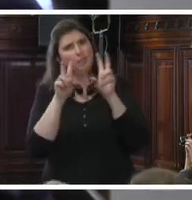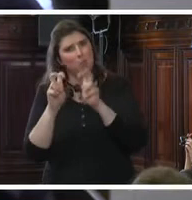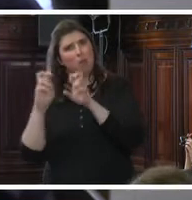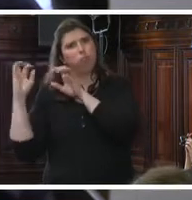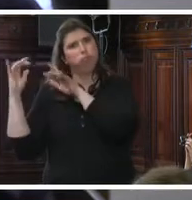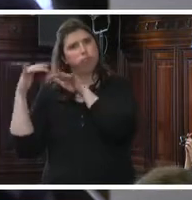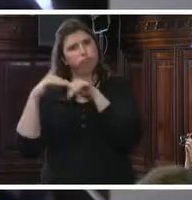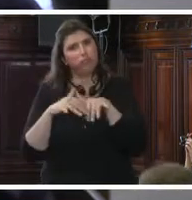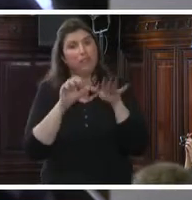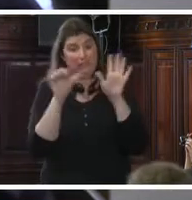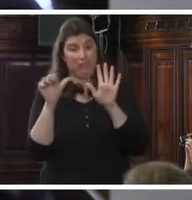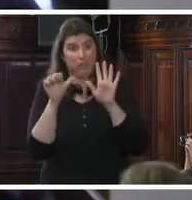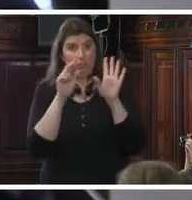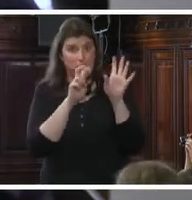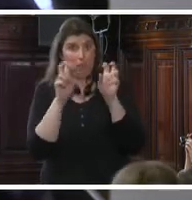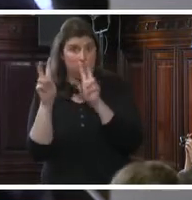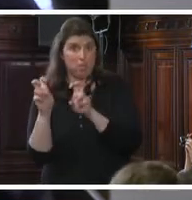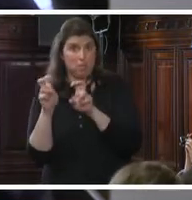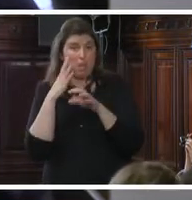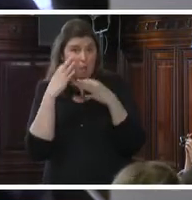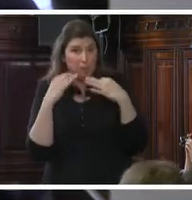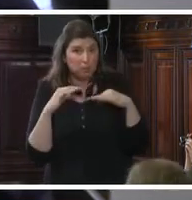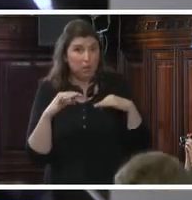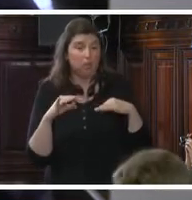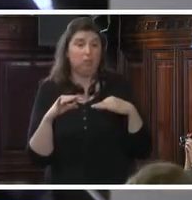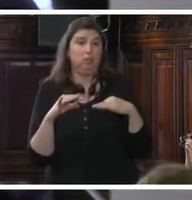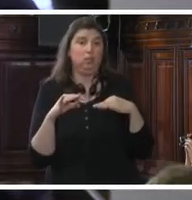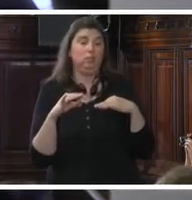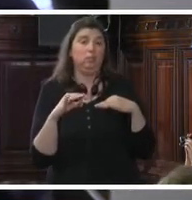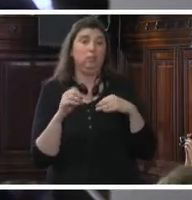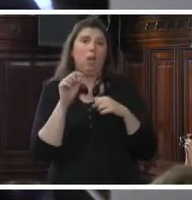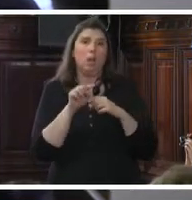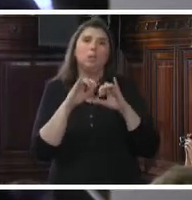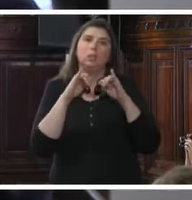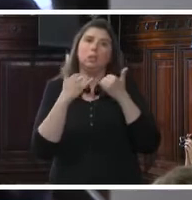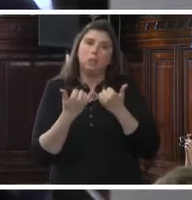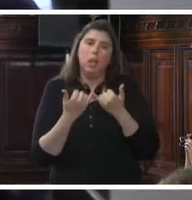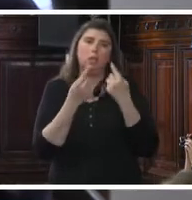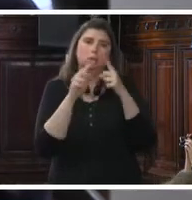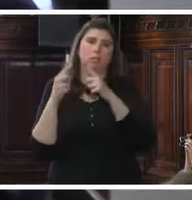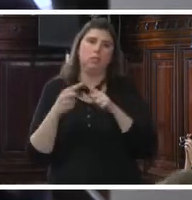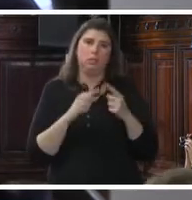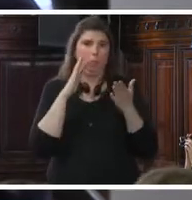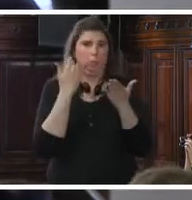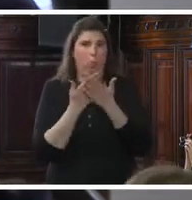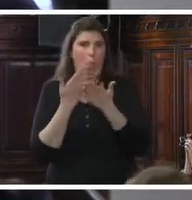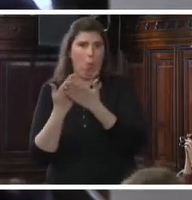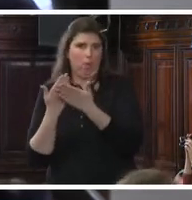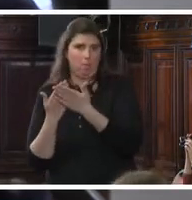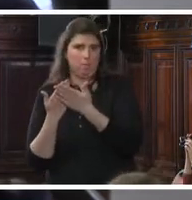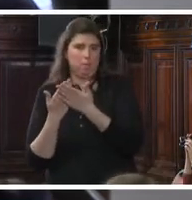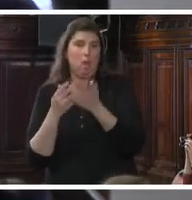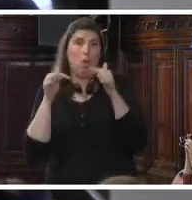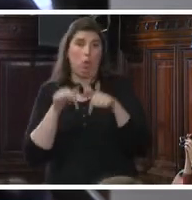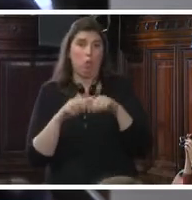todos estos seis temas especiales. Y ahí se han recogido ya varias de las propuestas que hoy